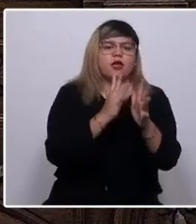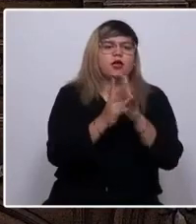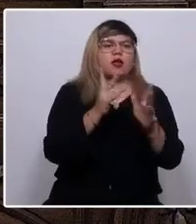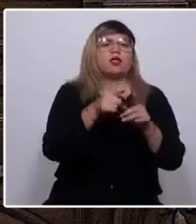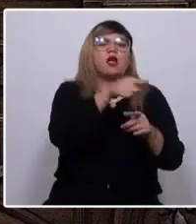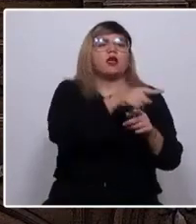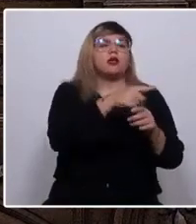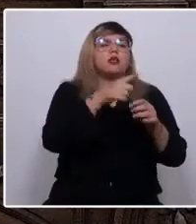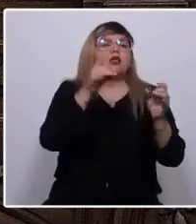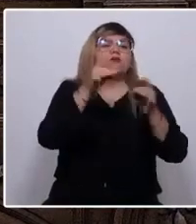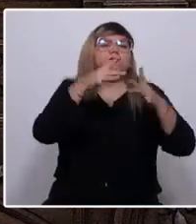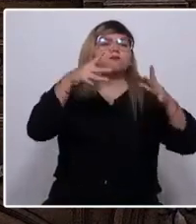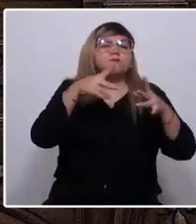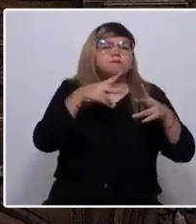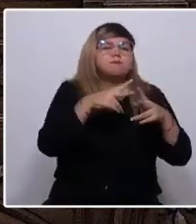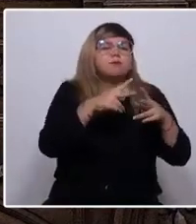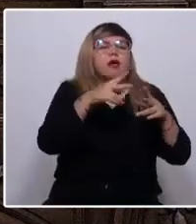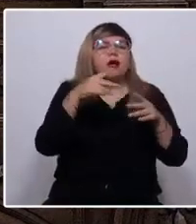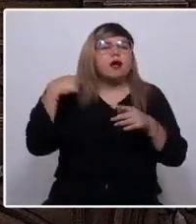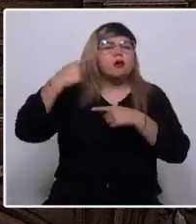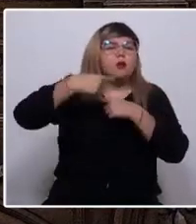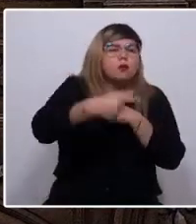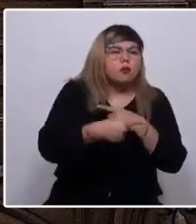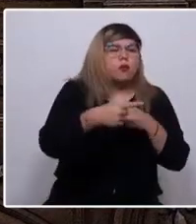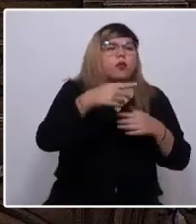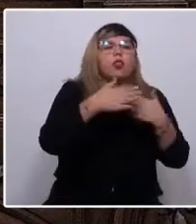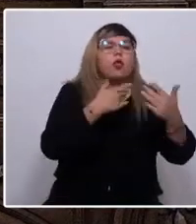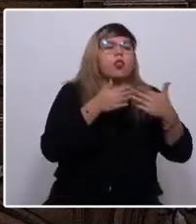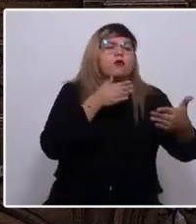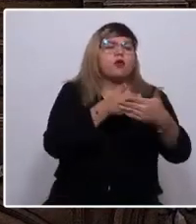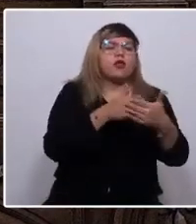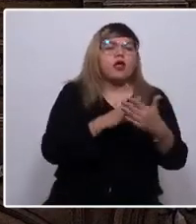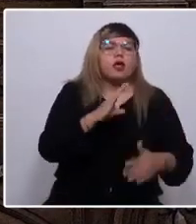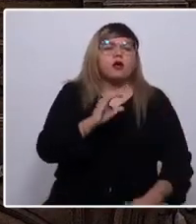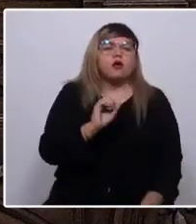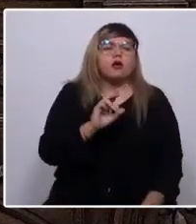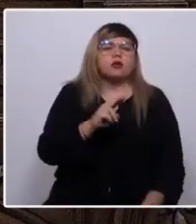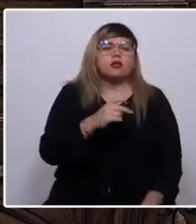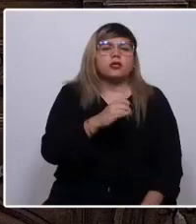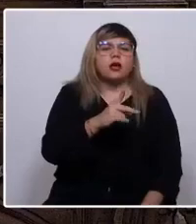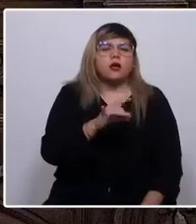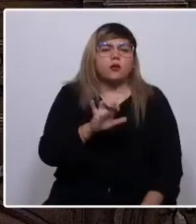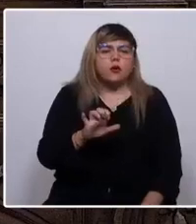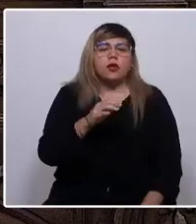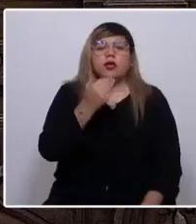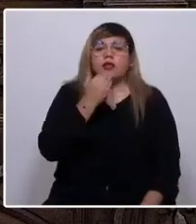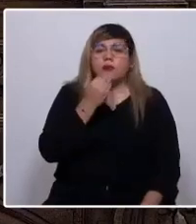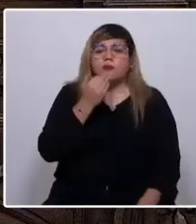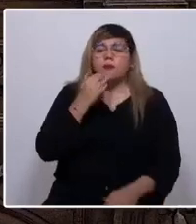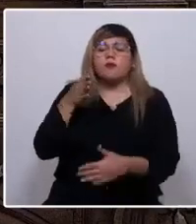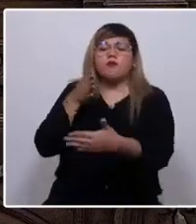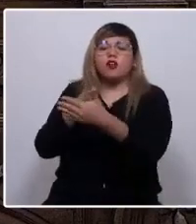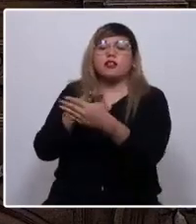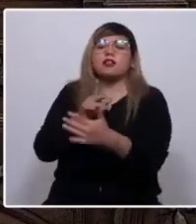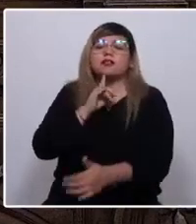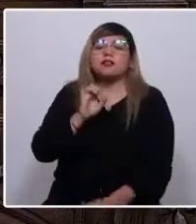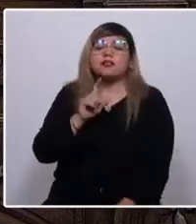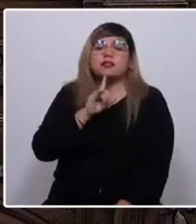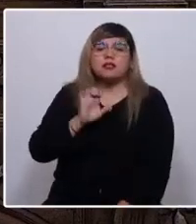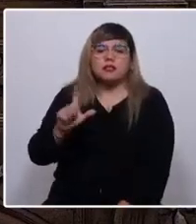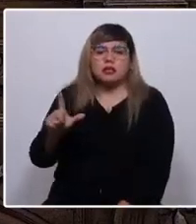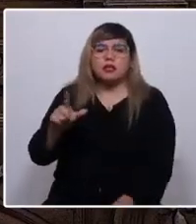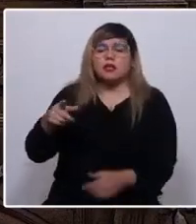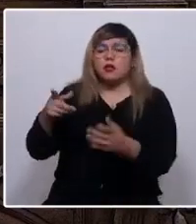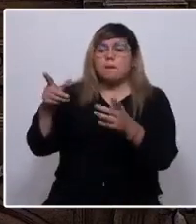transfronterizas de Pisiga Bolívar en la frontera de Colchane, o la feria tripartita en la frontera de Bisbiri, contribuyendo al